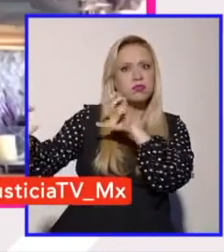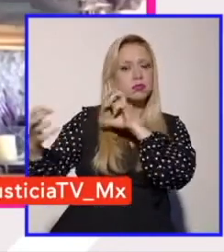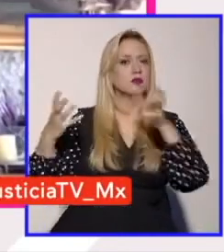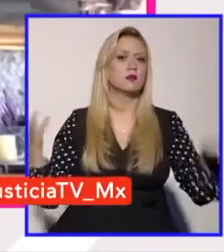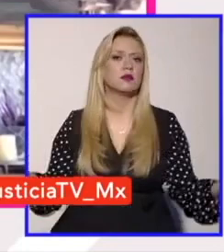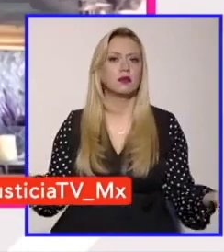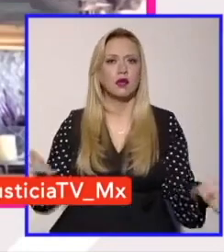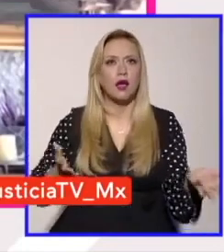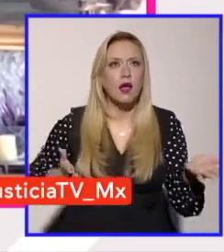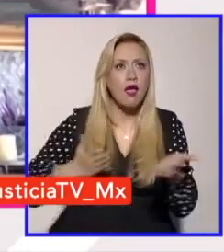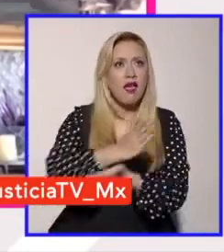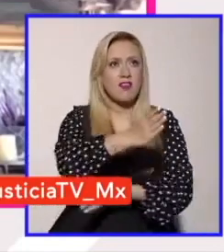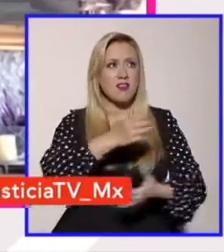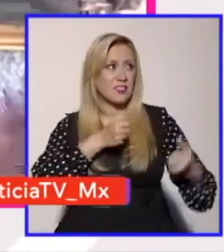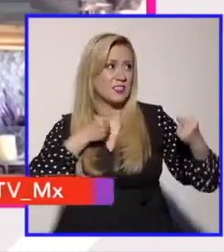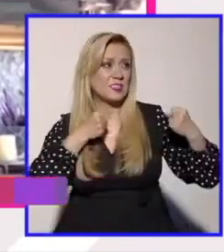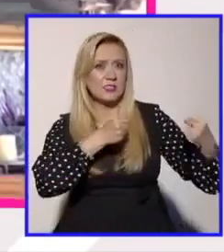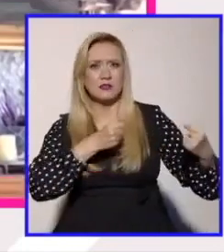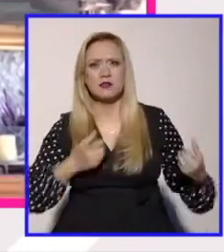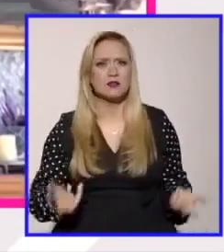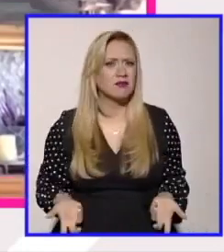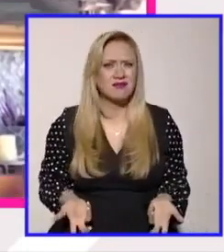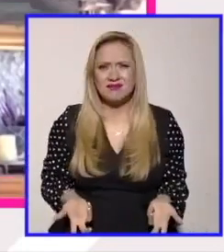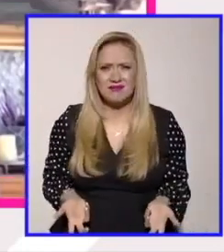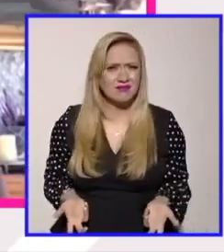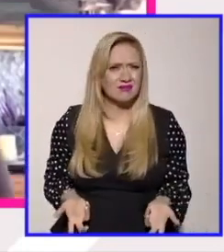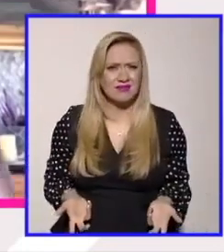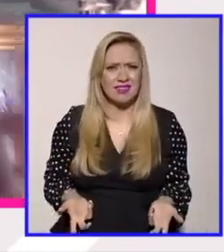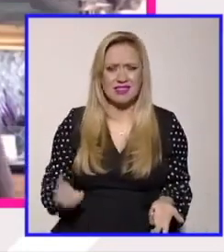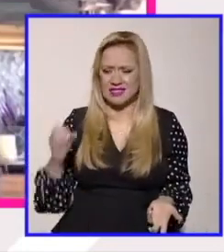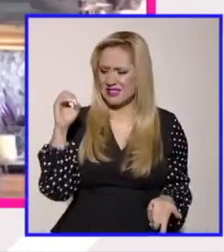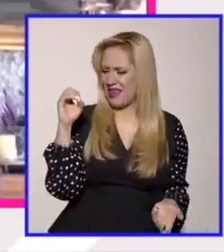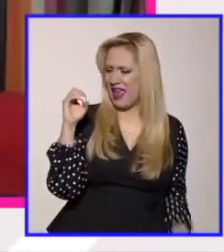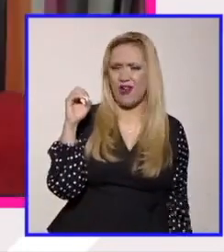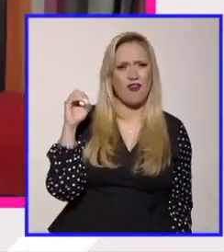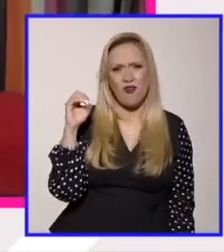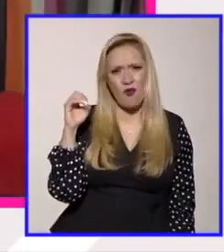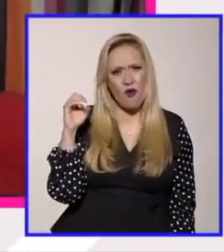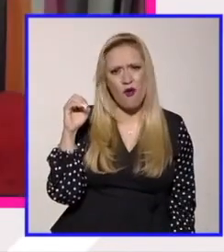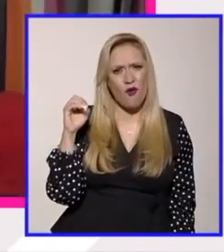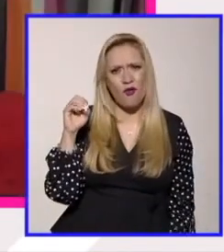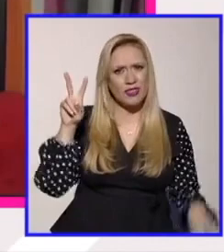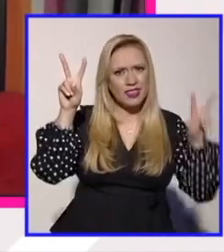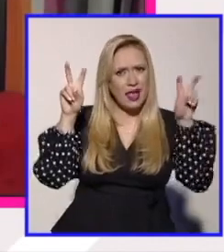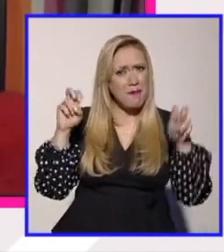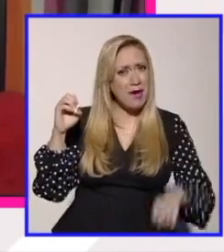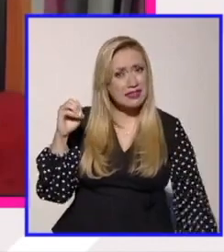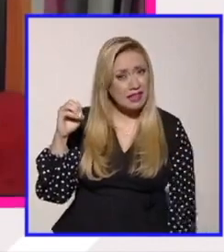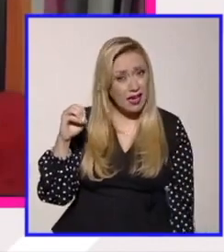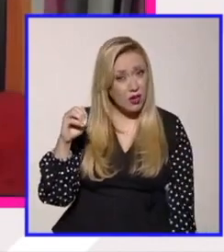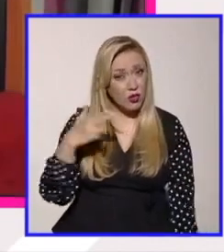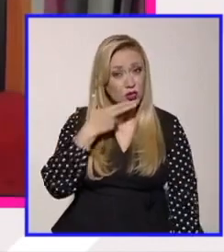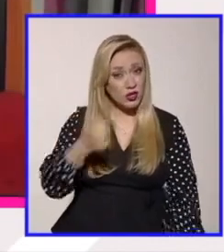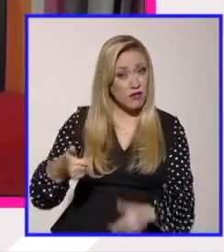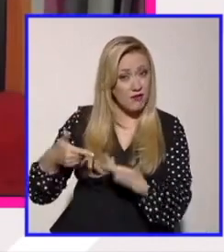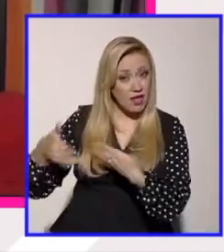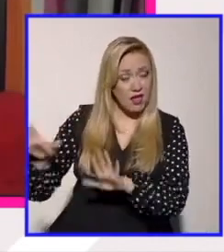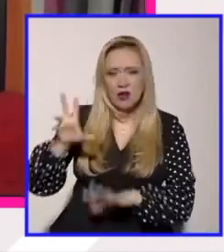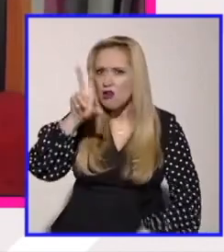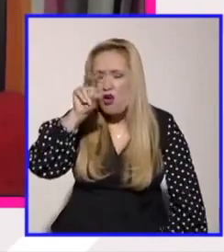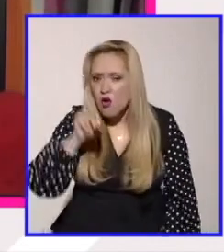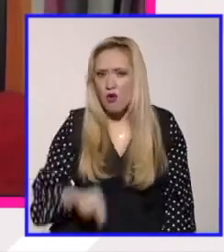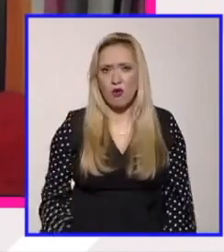Shibón que pues no es un juego de suma cero sino es un tema digamos en donde todos todas y todes